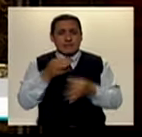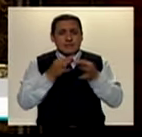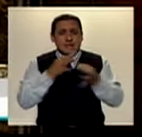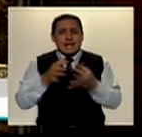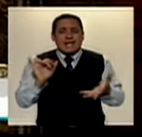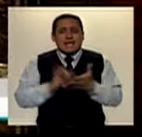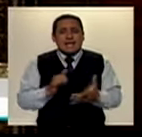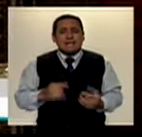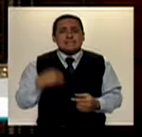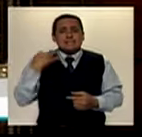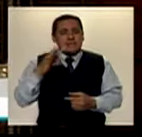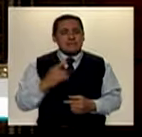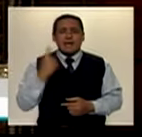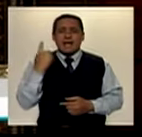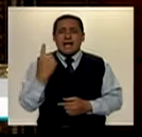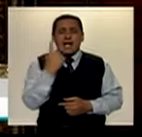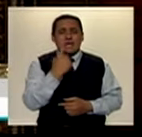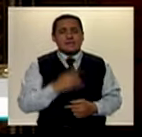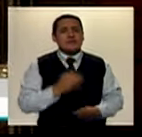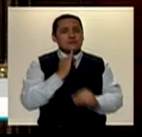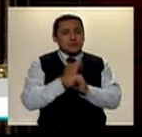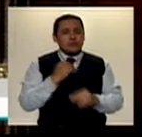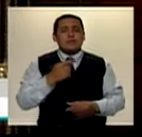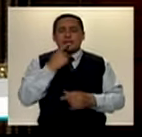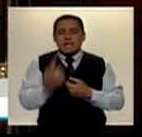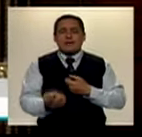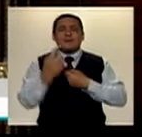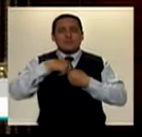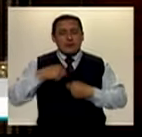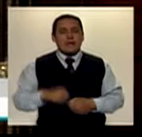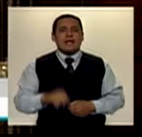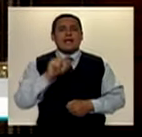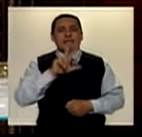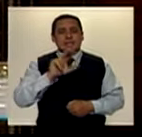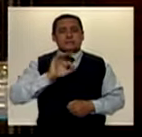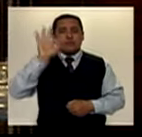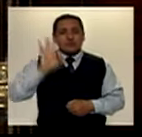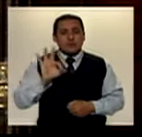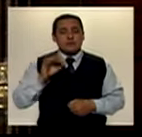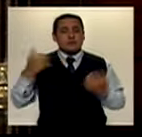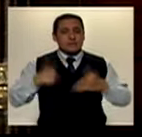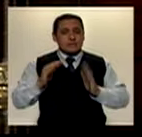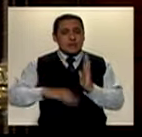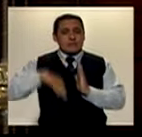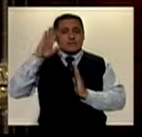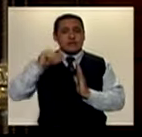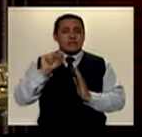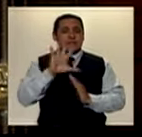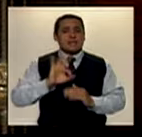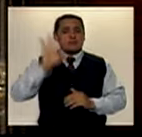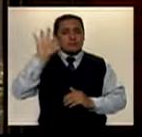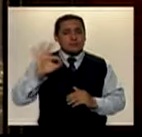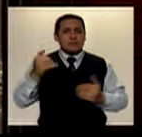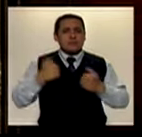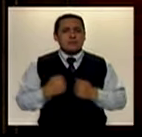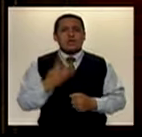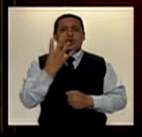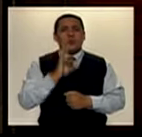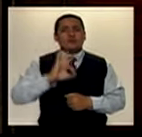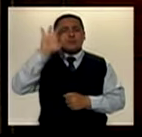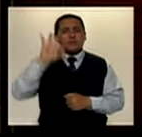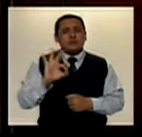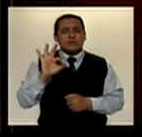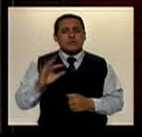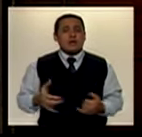que cada institución pública debe tener al menos 3%. Nosotros ya sobrepasamos, estamos en el 4